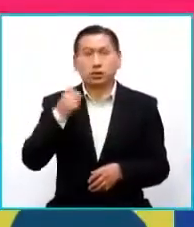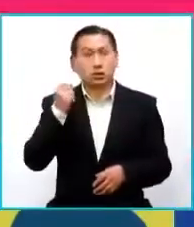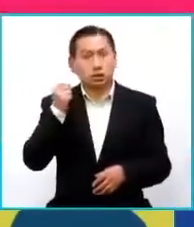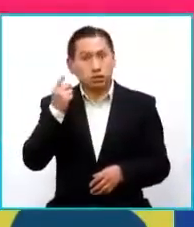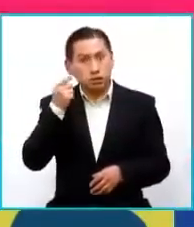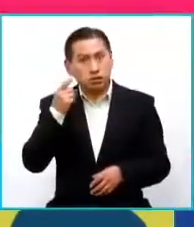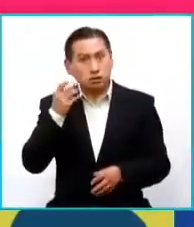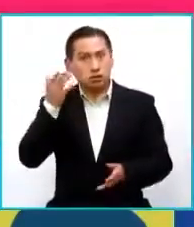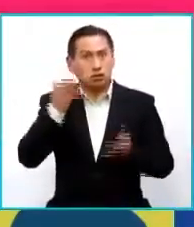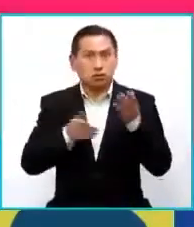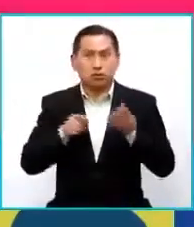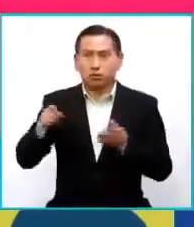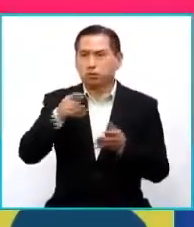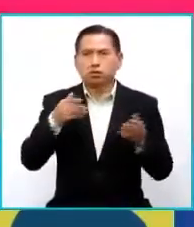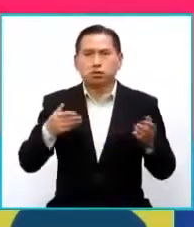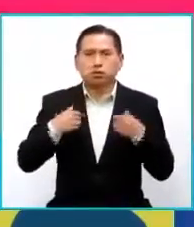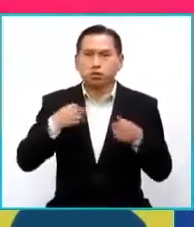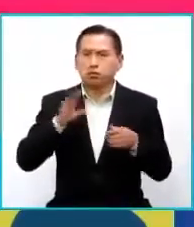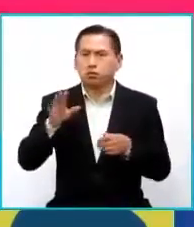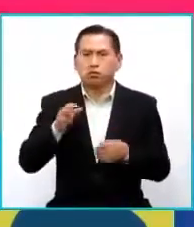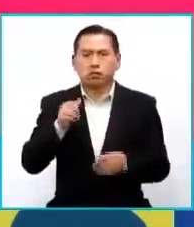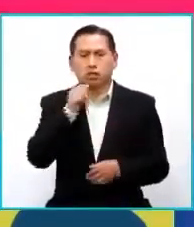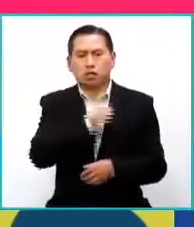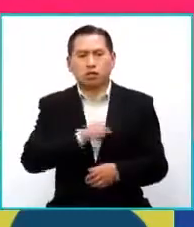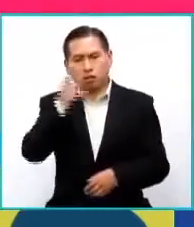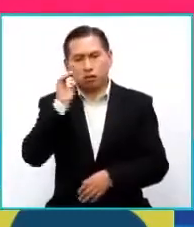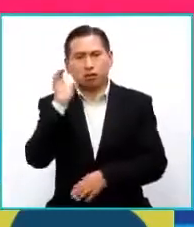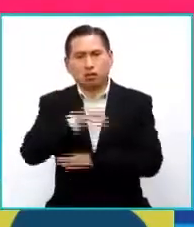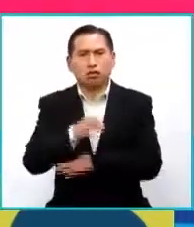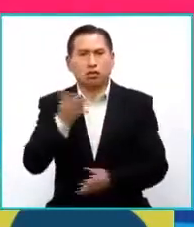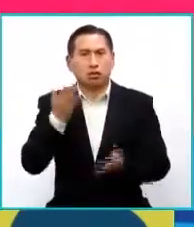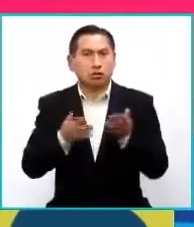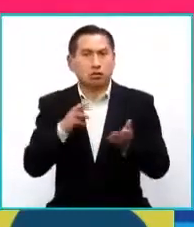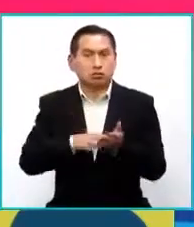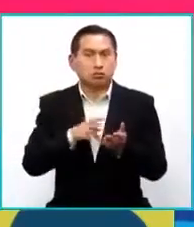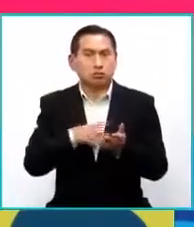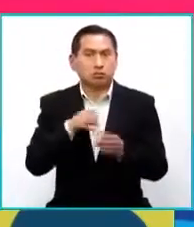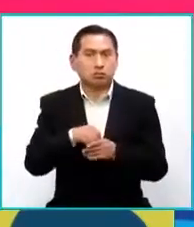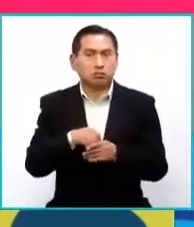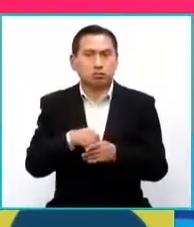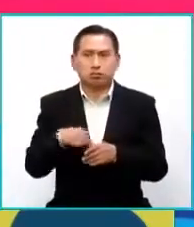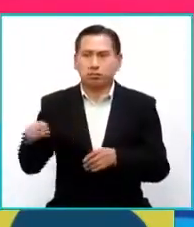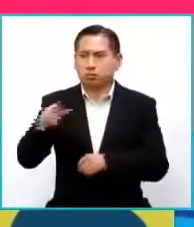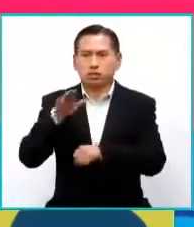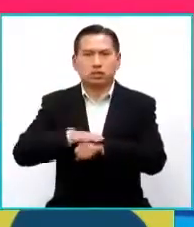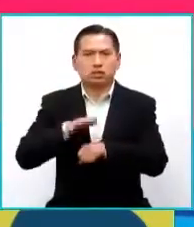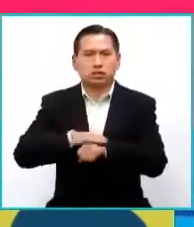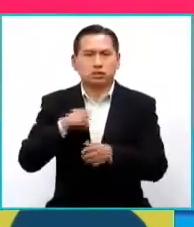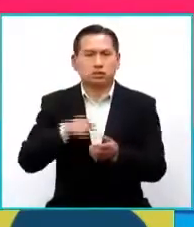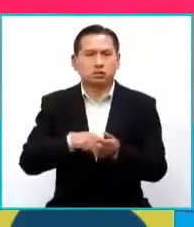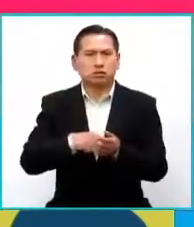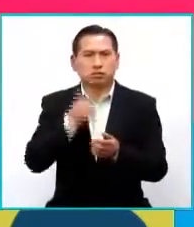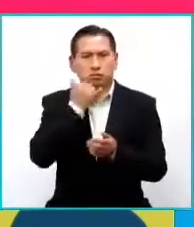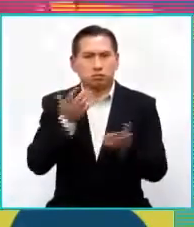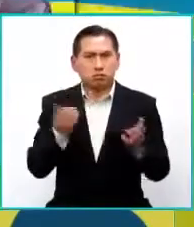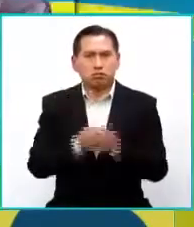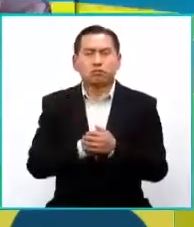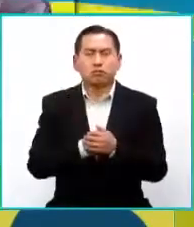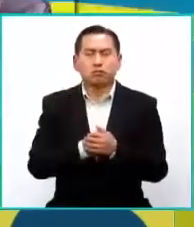si es que están teniendo o han tenido actitudes machistas que reflexionen sobre esto, ¿no?